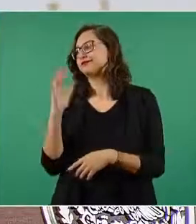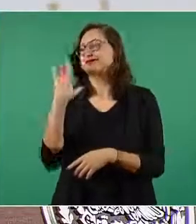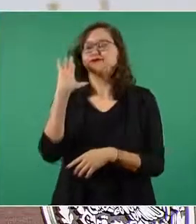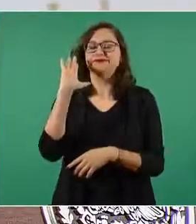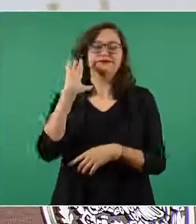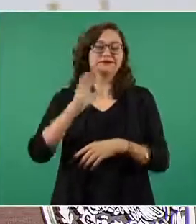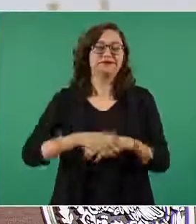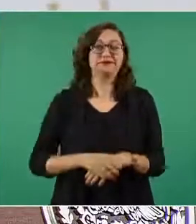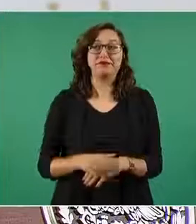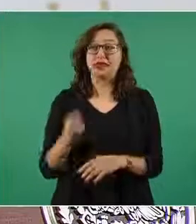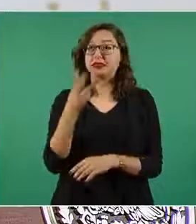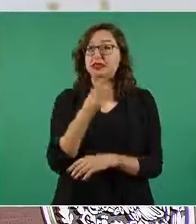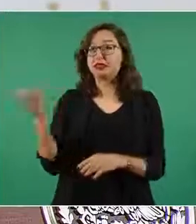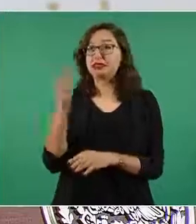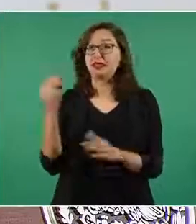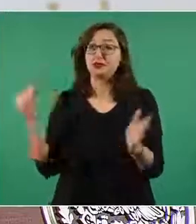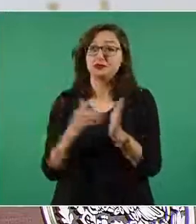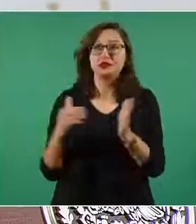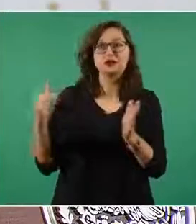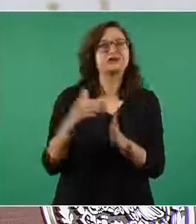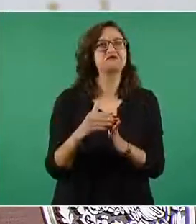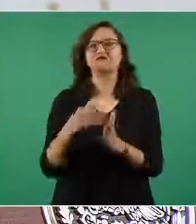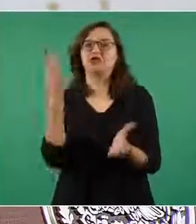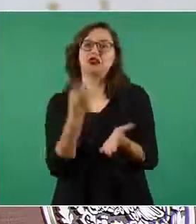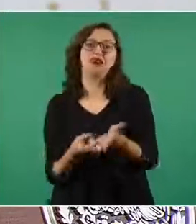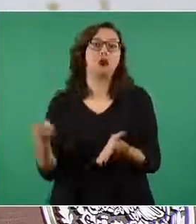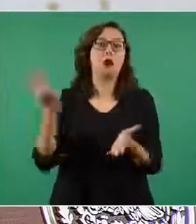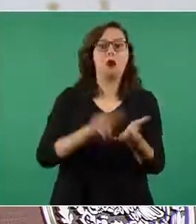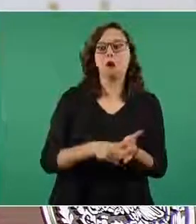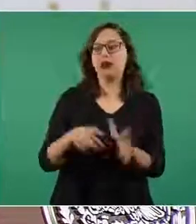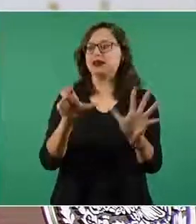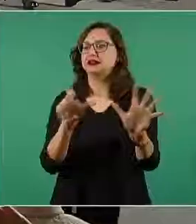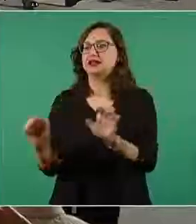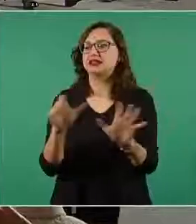esos 300 mil se hubiesen convertido en 600 mil